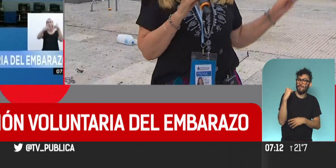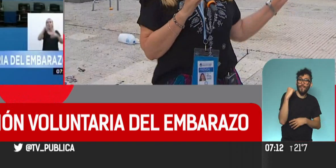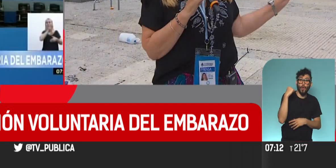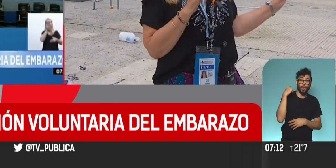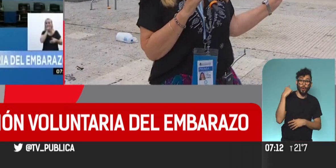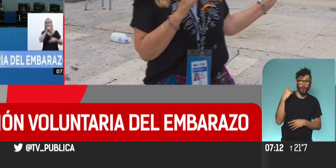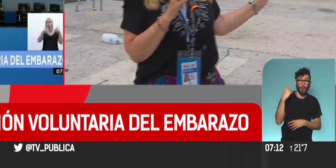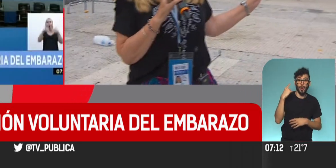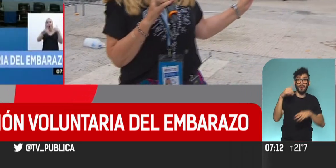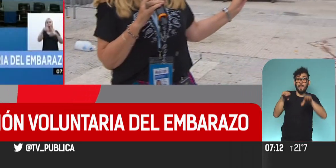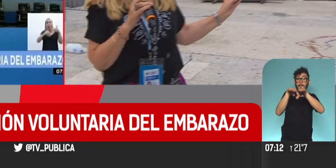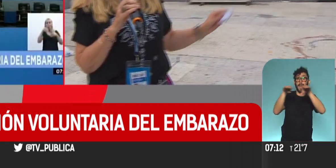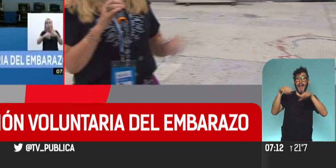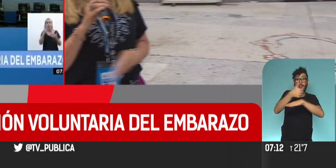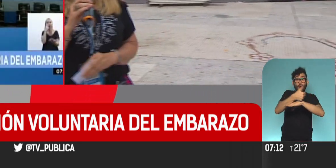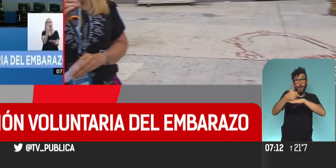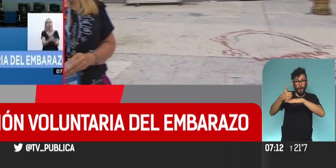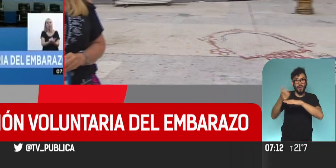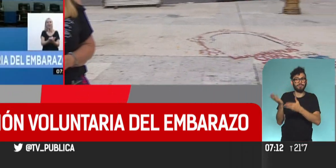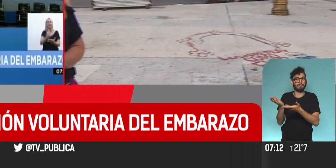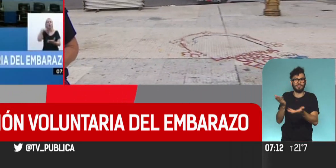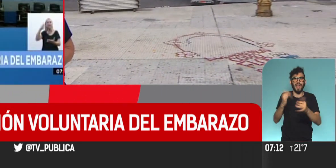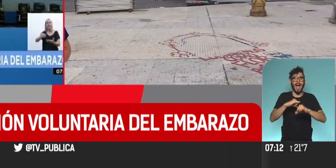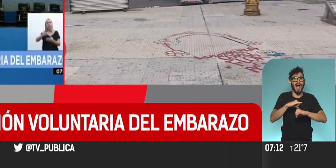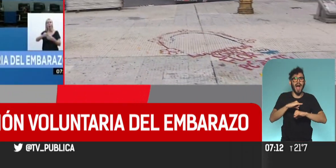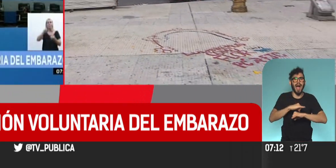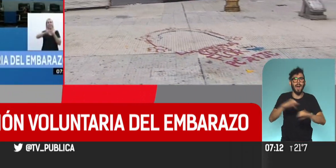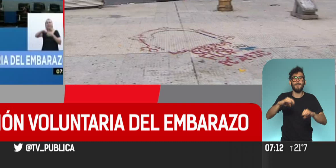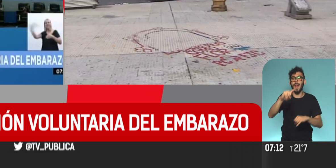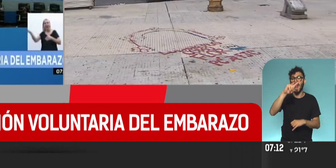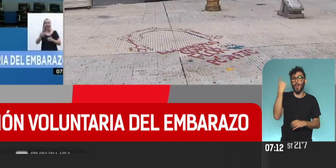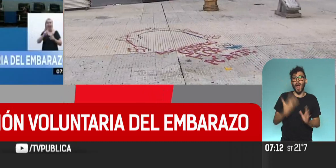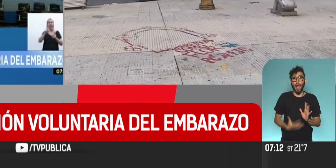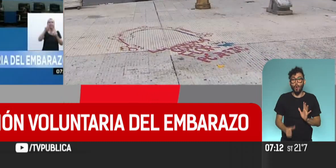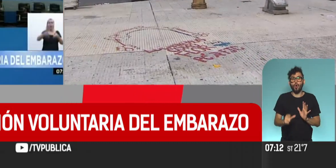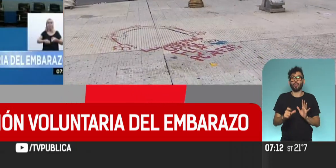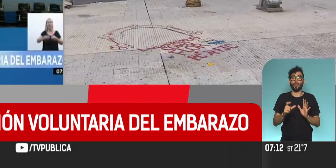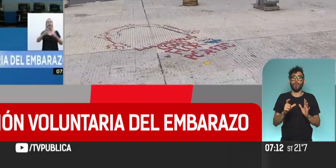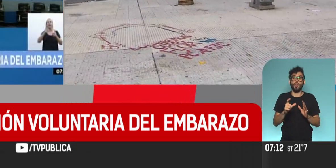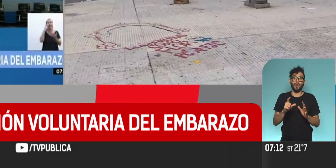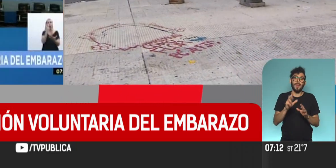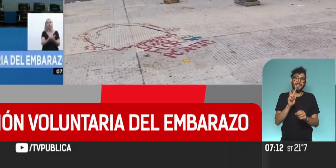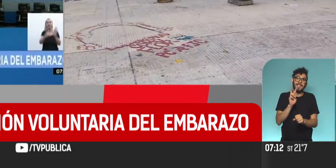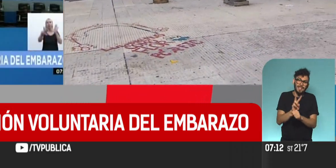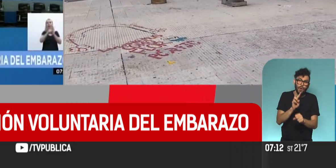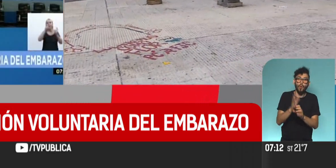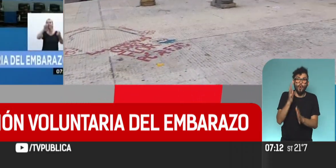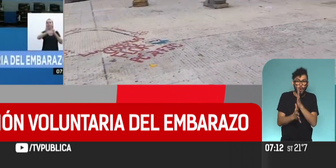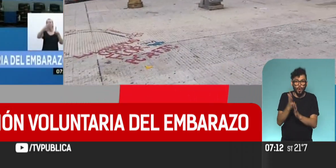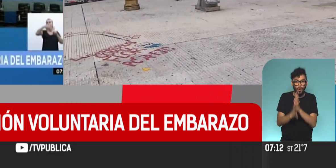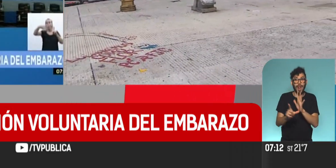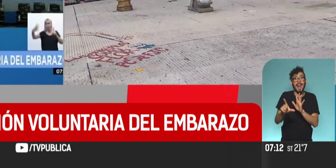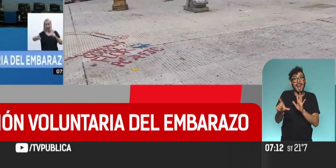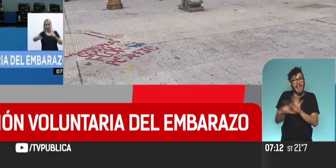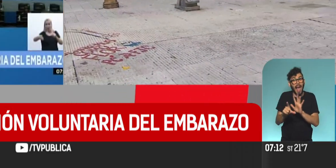palco que ha sido protagonista para la campaña nacional del aborto seguro, legal y gratuito. Fíjense ustedes ahora cómo